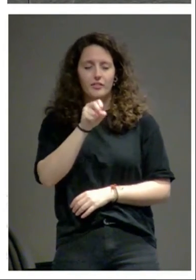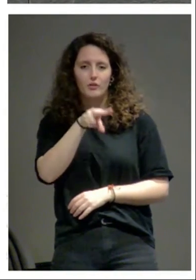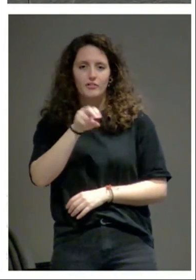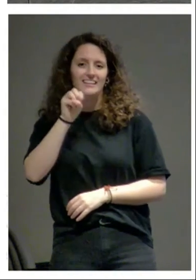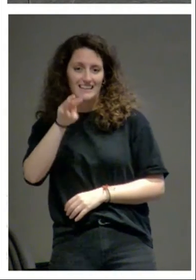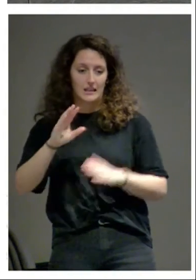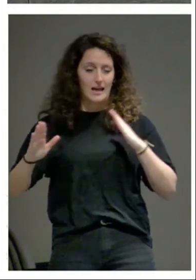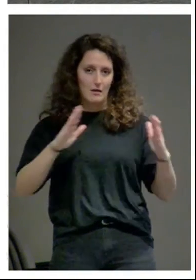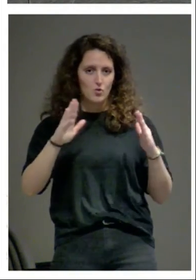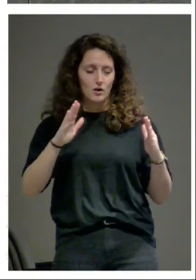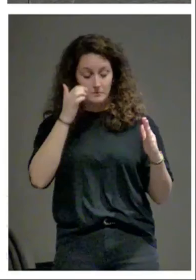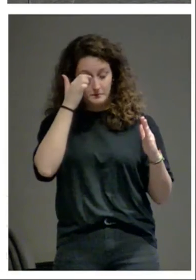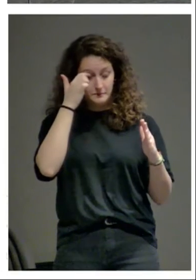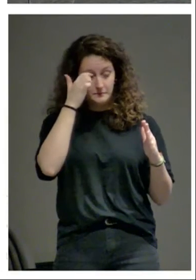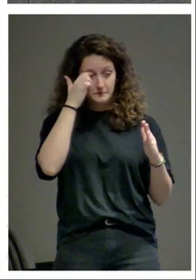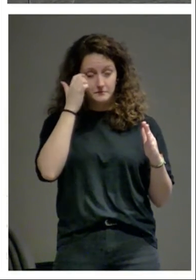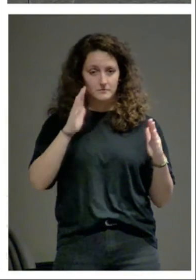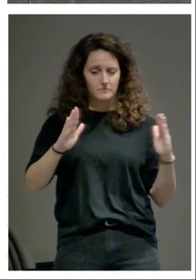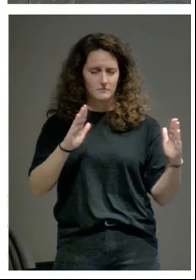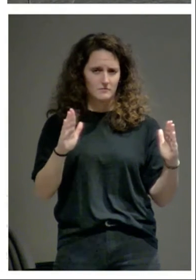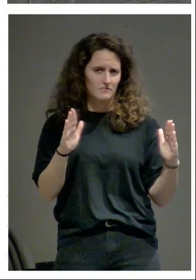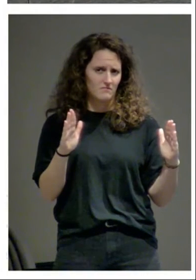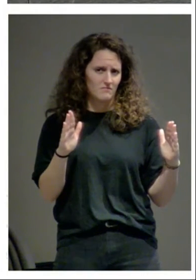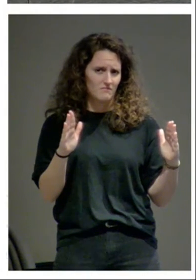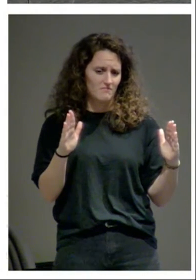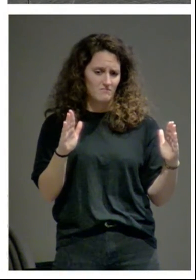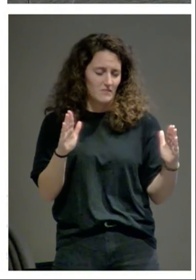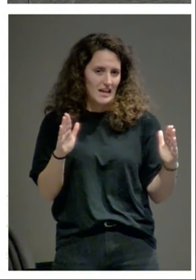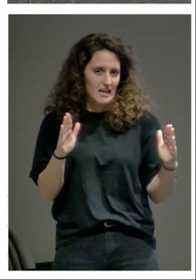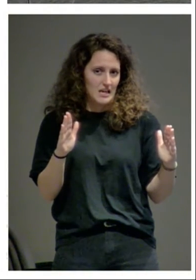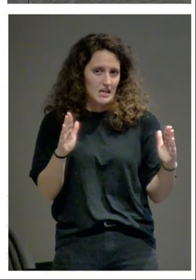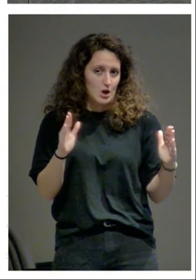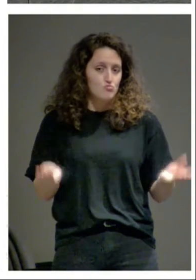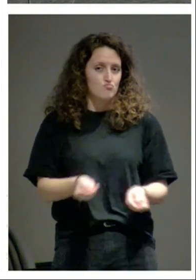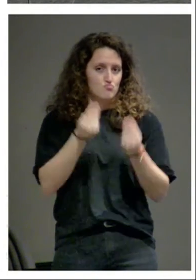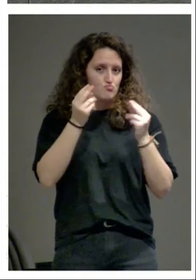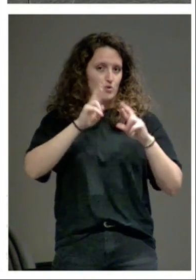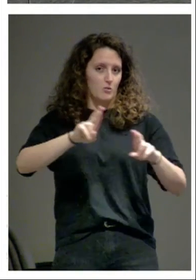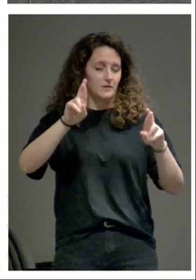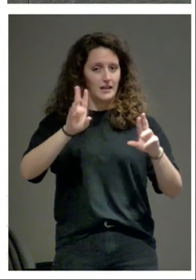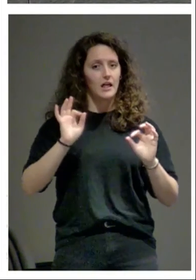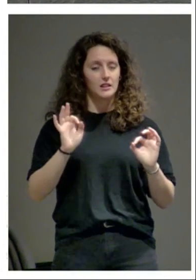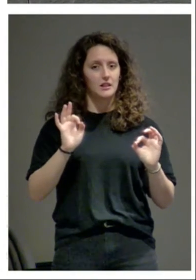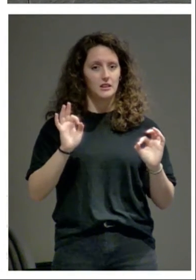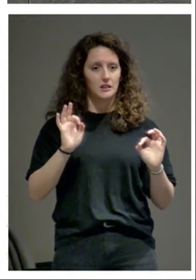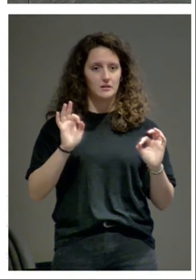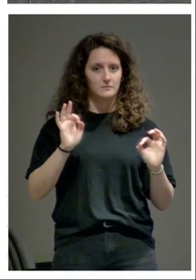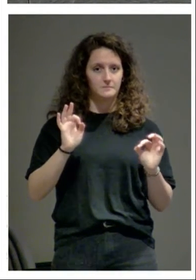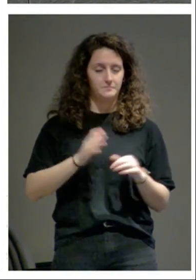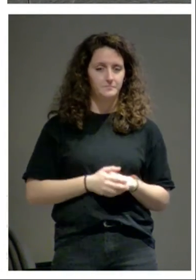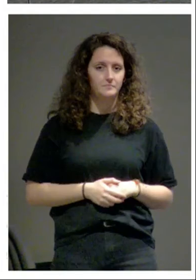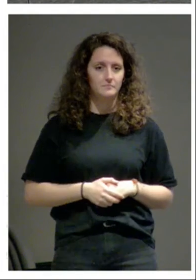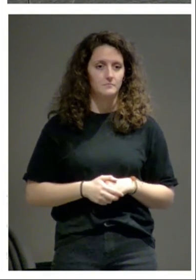es una una continua una continua expansión de Occidente